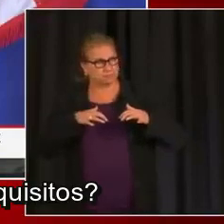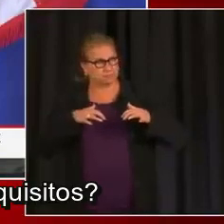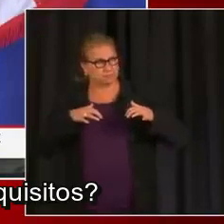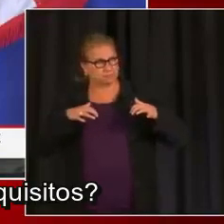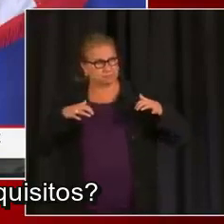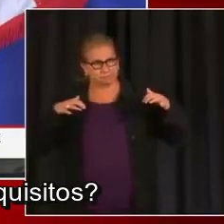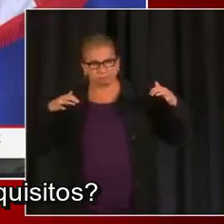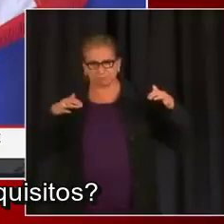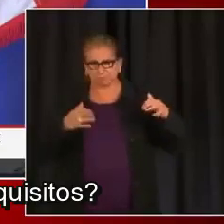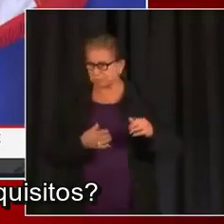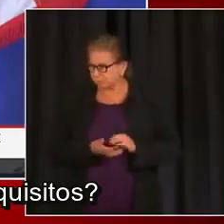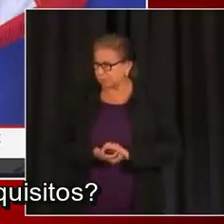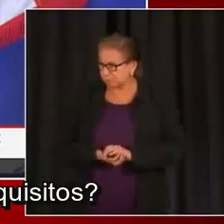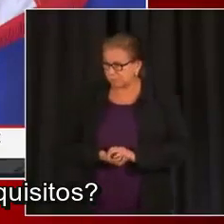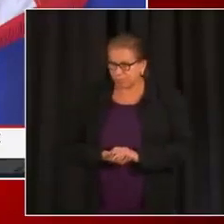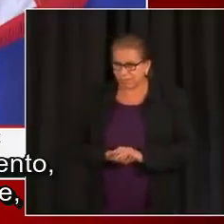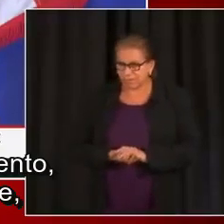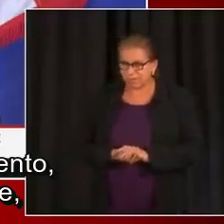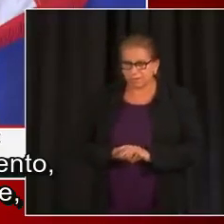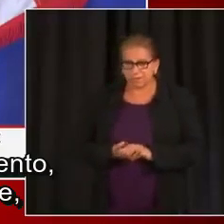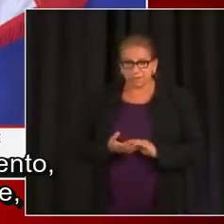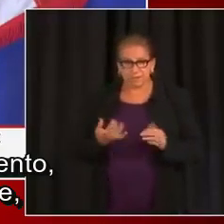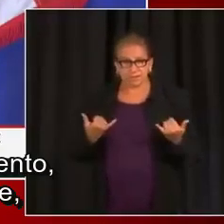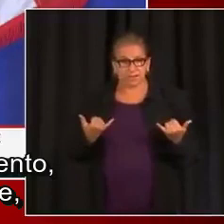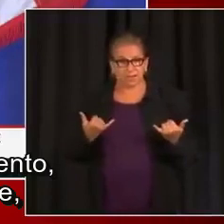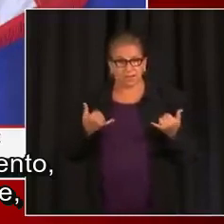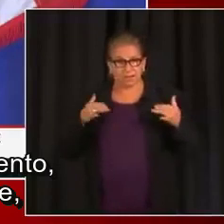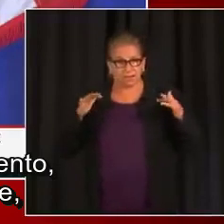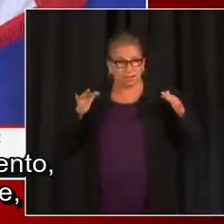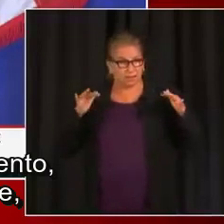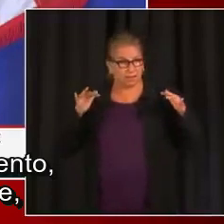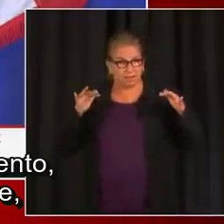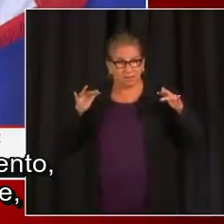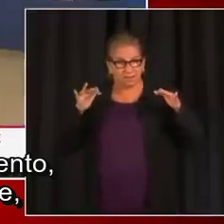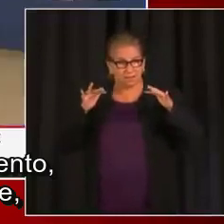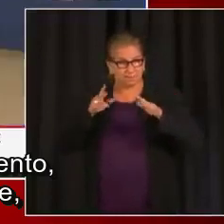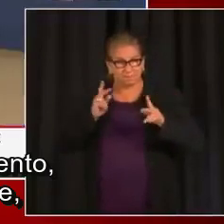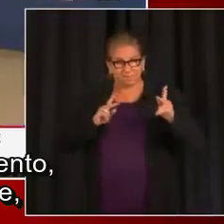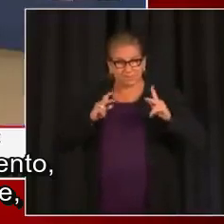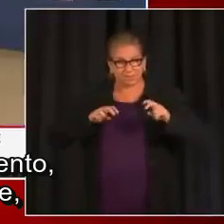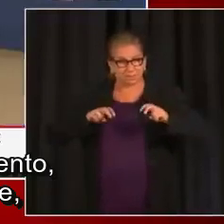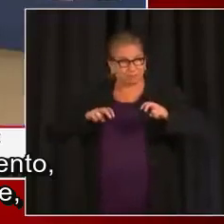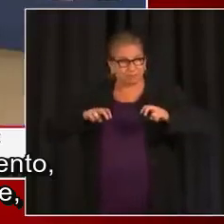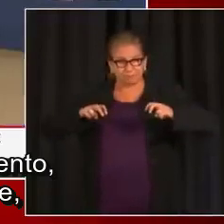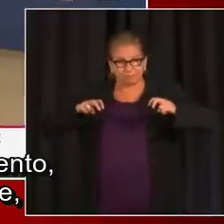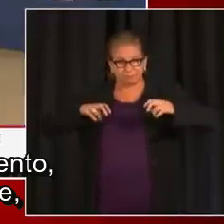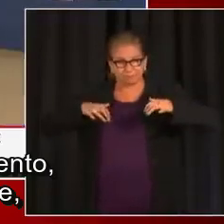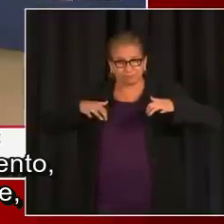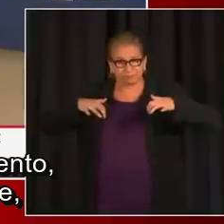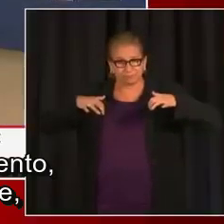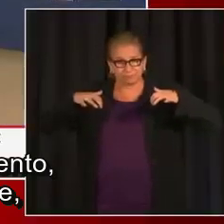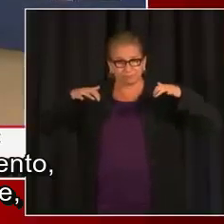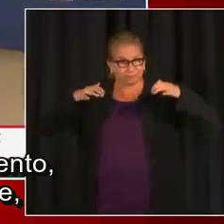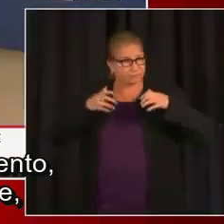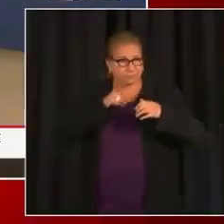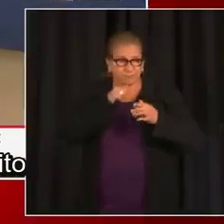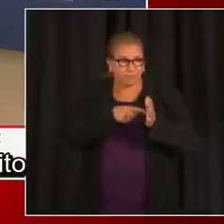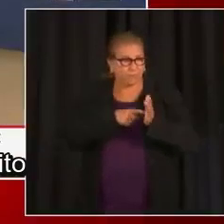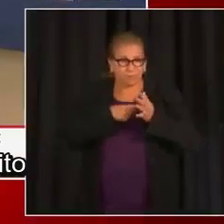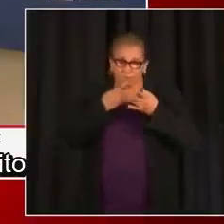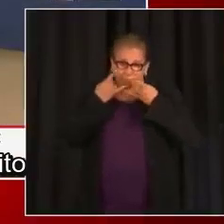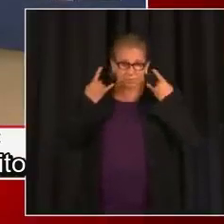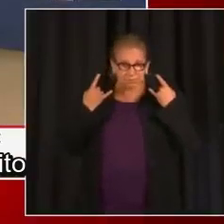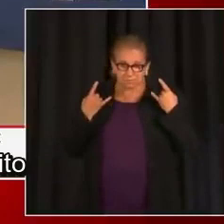hay recomendaciones, pero no requisitos, ¿cierto? Eso es correcto, Sam. En este momento, en lugares al aire libre muy amplios,